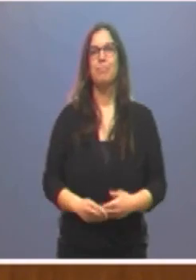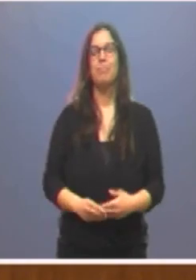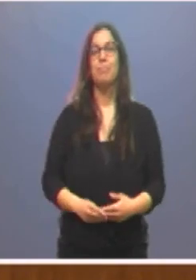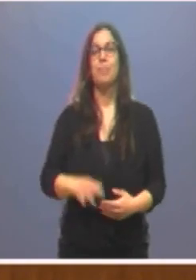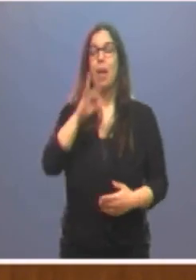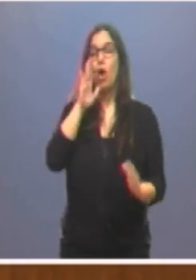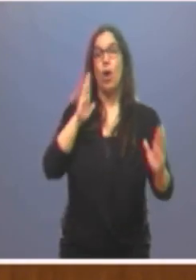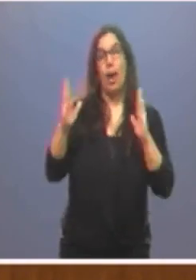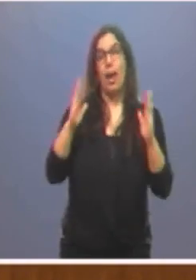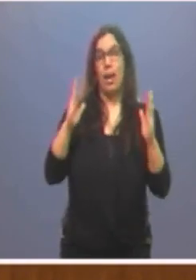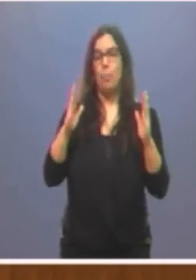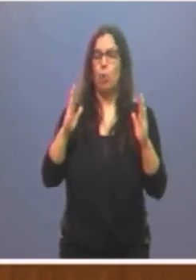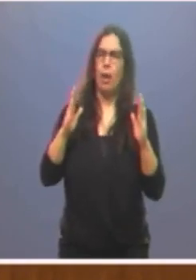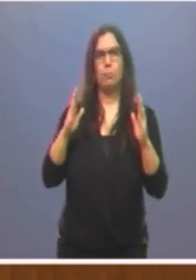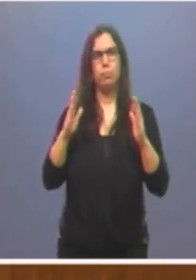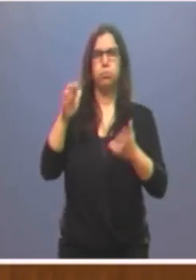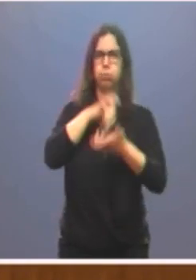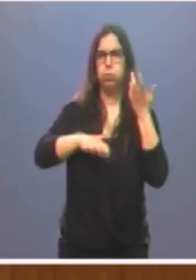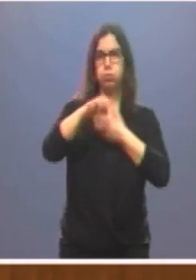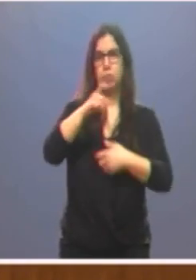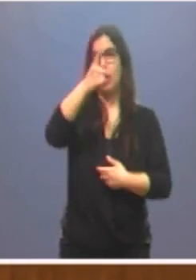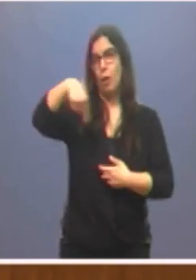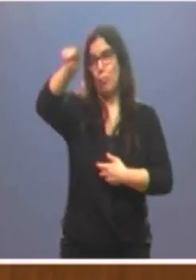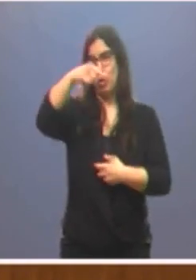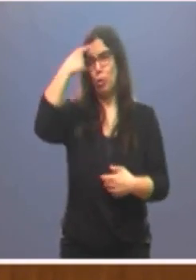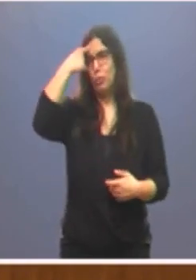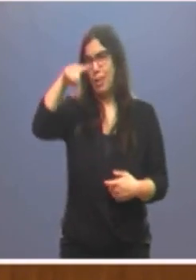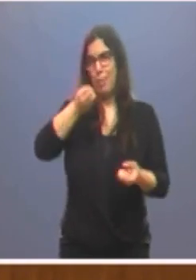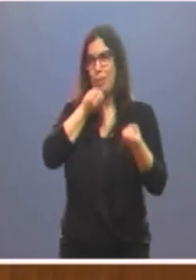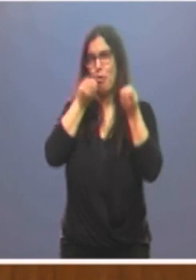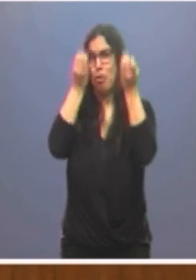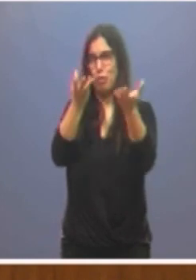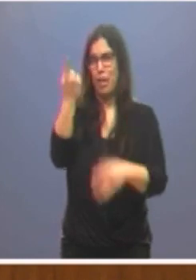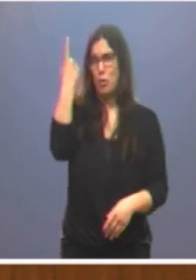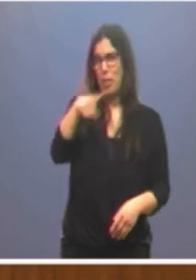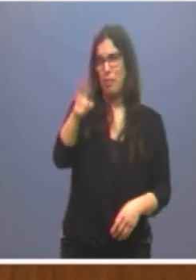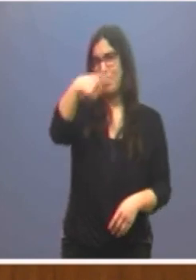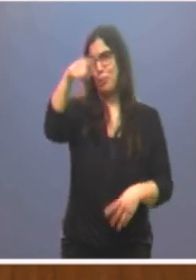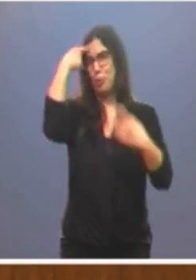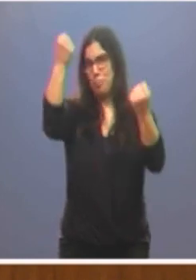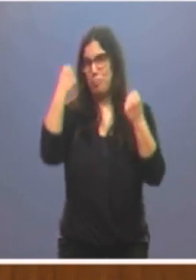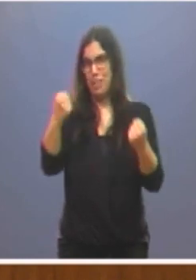Vivimos tiempos muy convulsos, no se lo voy a contar yo a todos ustedes que bien lo saben,